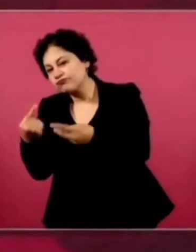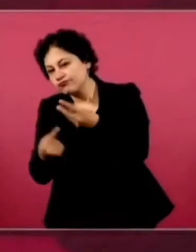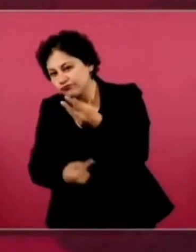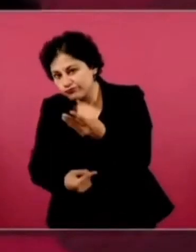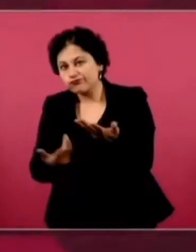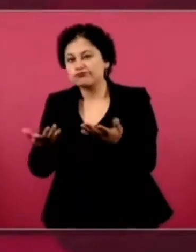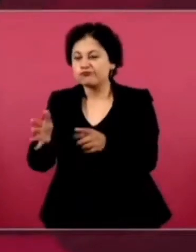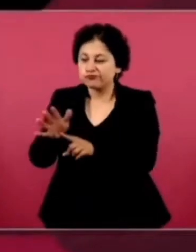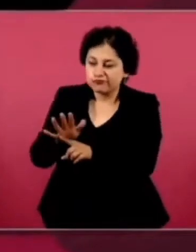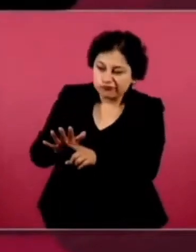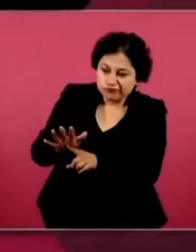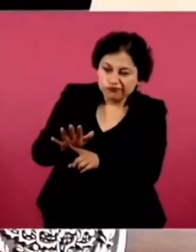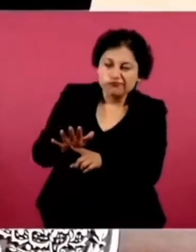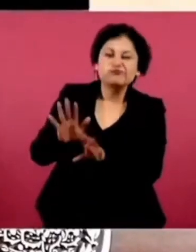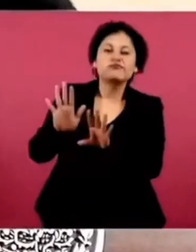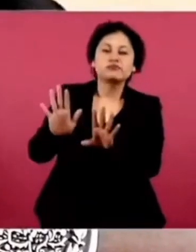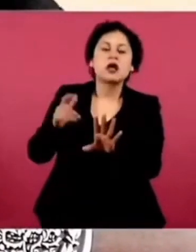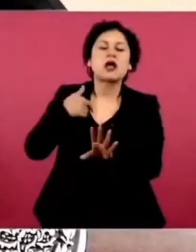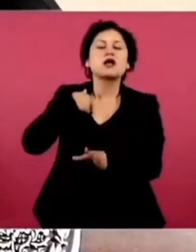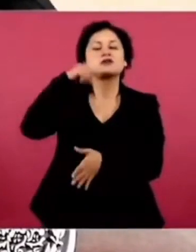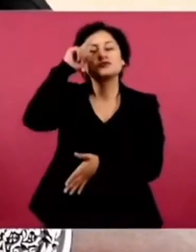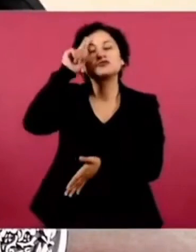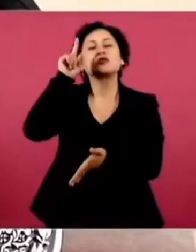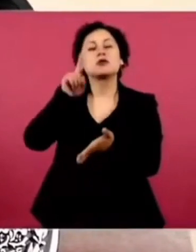Yo creo que se va a resolver bien.